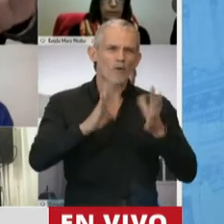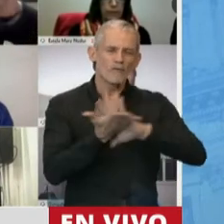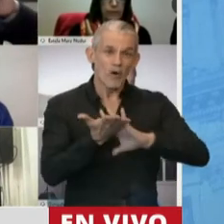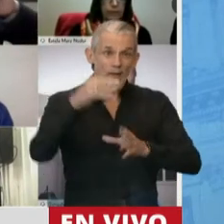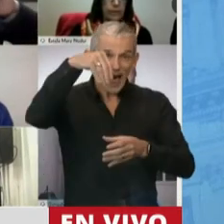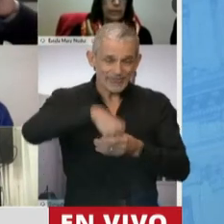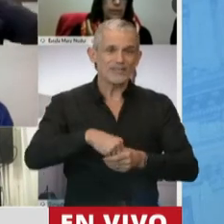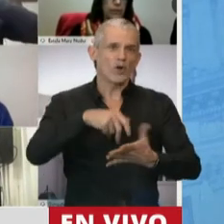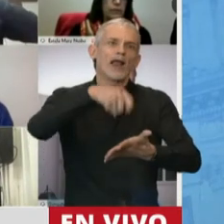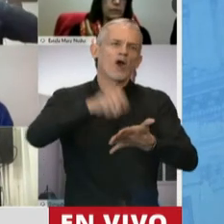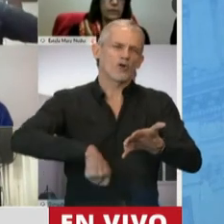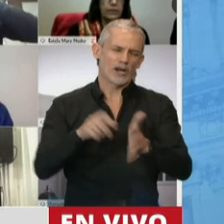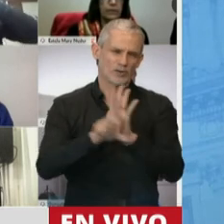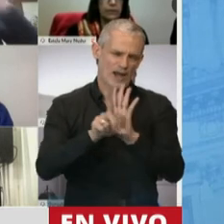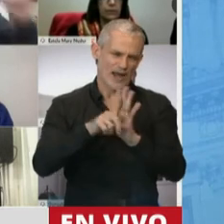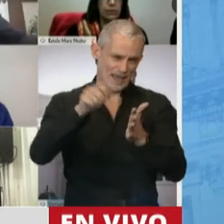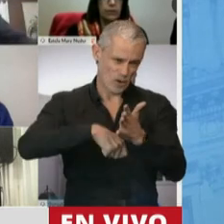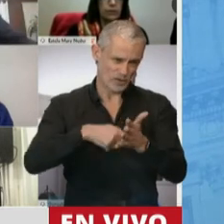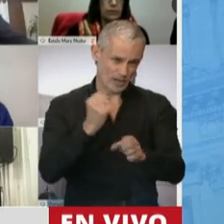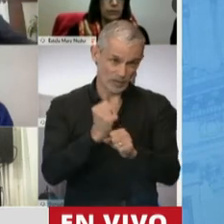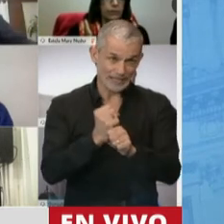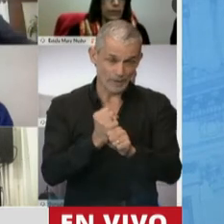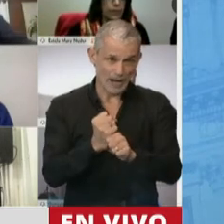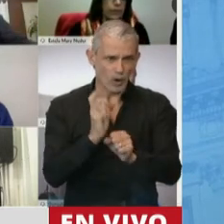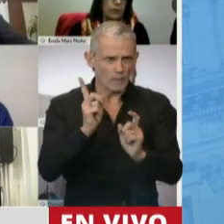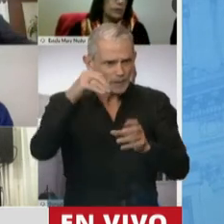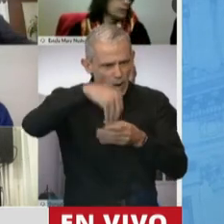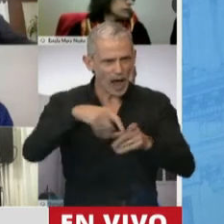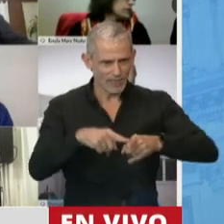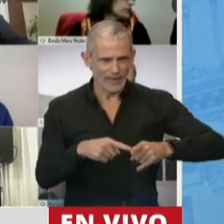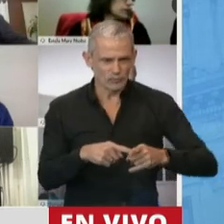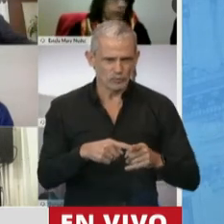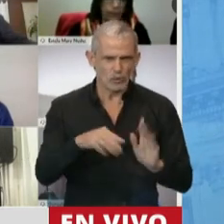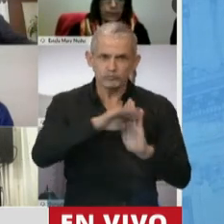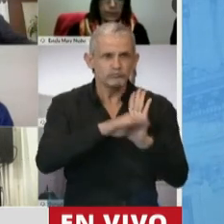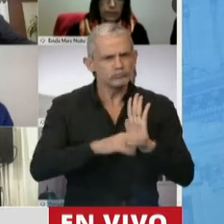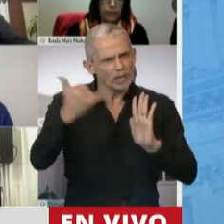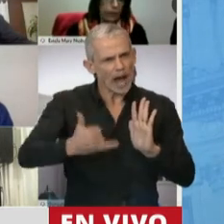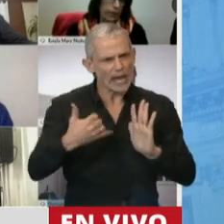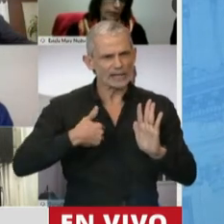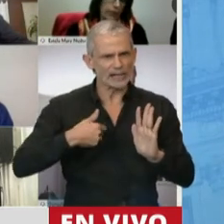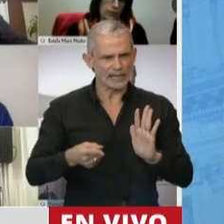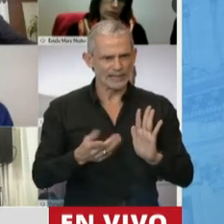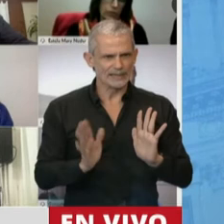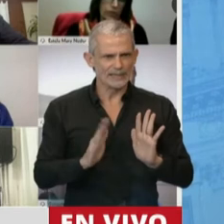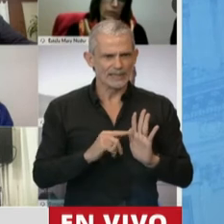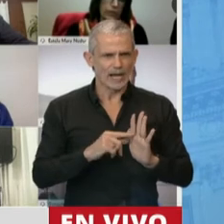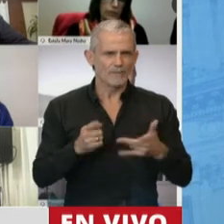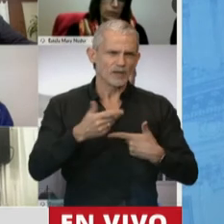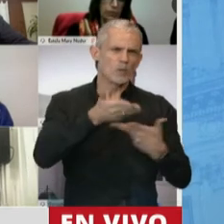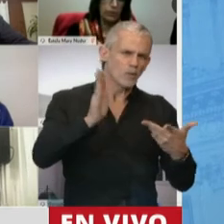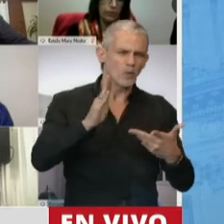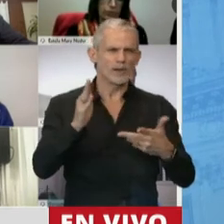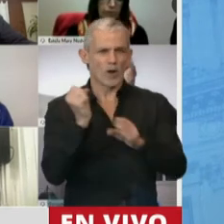dentro de la ley de contratos de trabajo, dentro de todo este marco regulatorio que ya tenemos nosotros, el orden público laboral, los